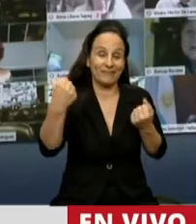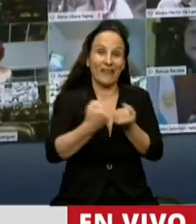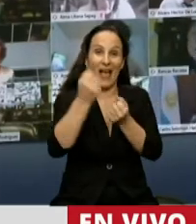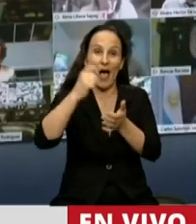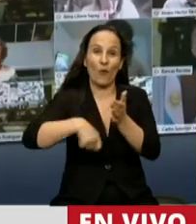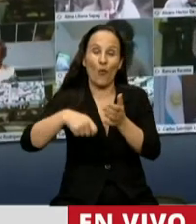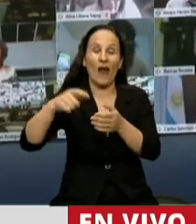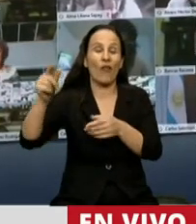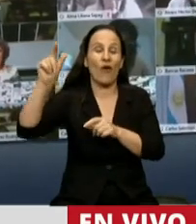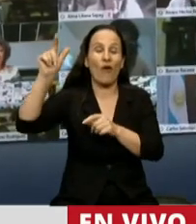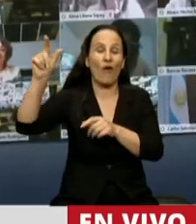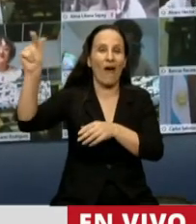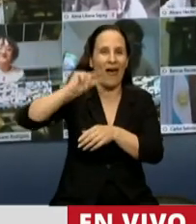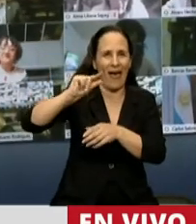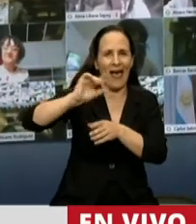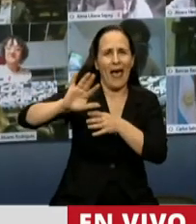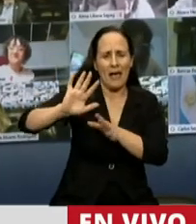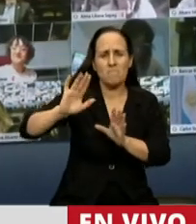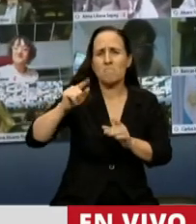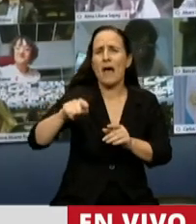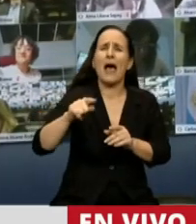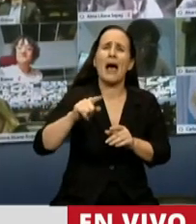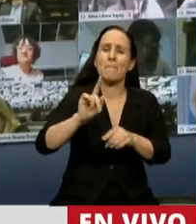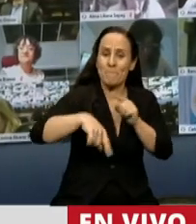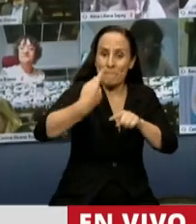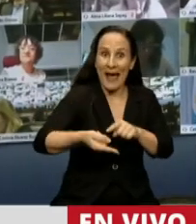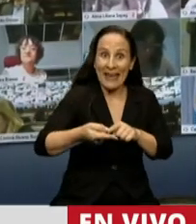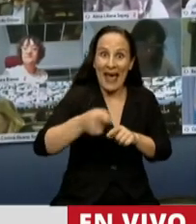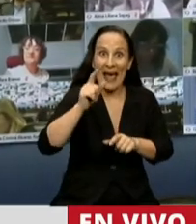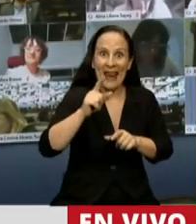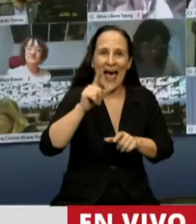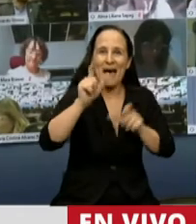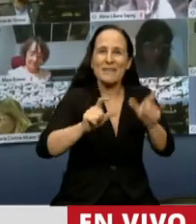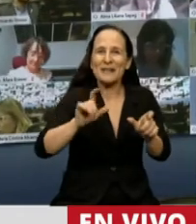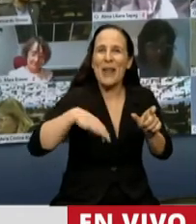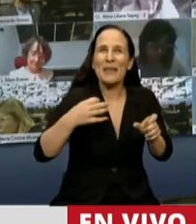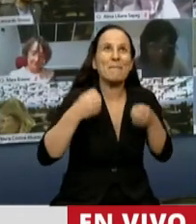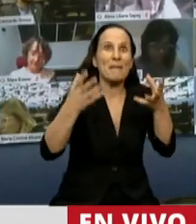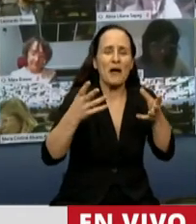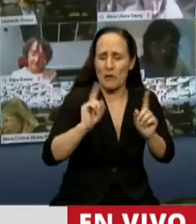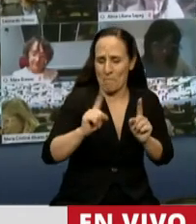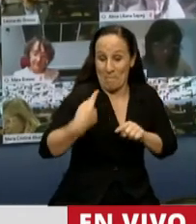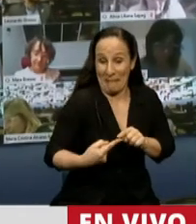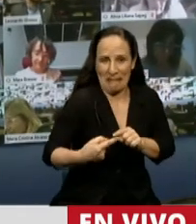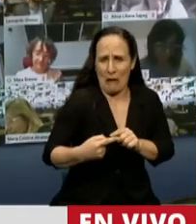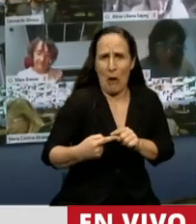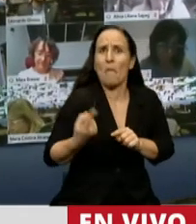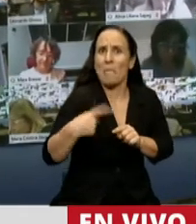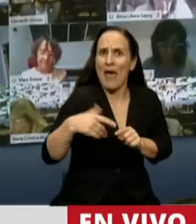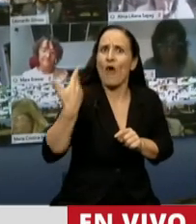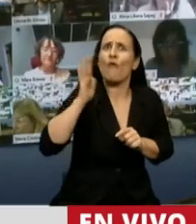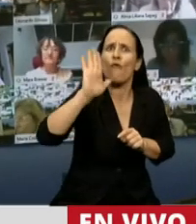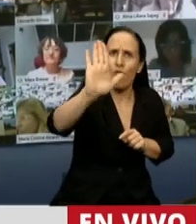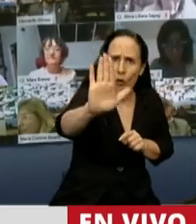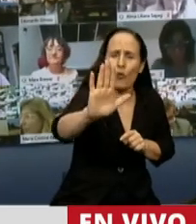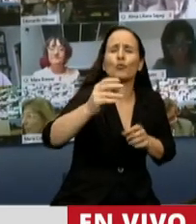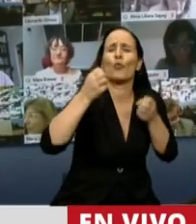con los acreedores y que no va a mejorar la vida de los argentinos mañana, pero sí nos abre perspectivas de futuro mucho mejores,